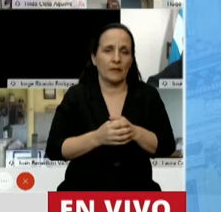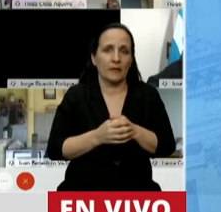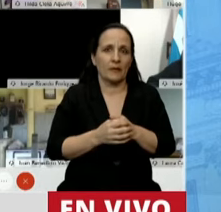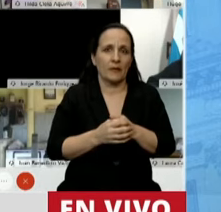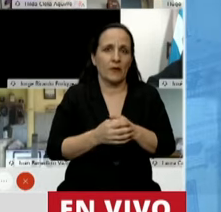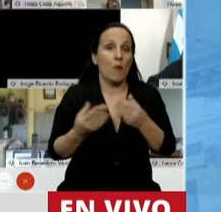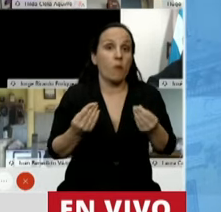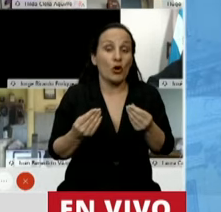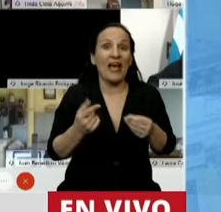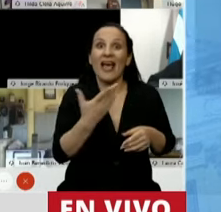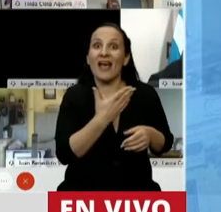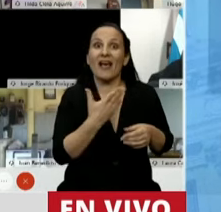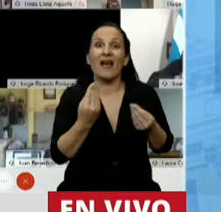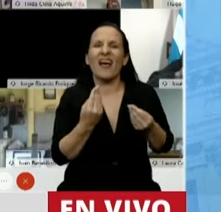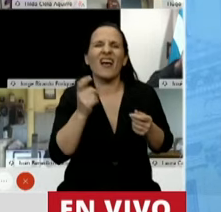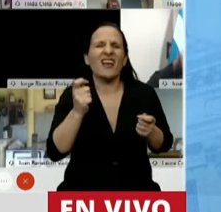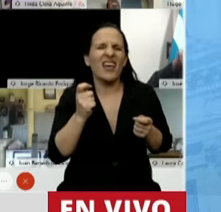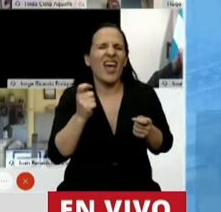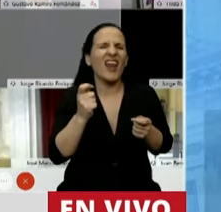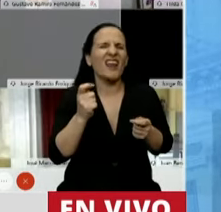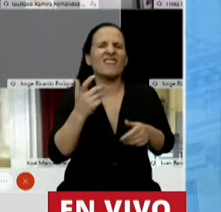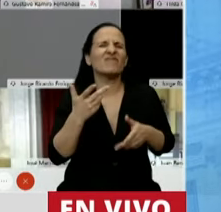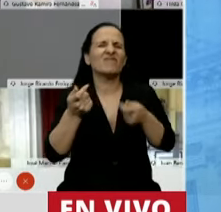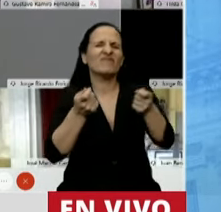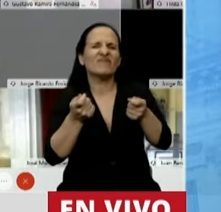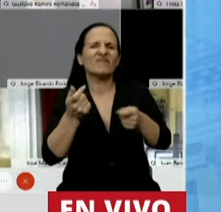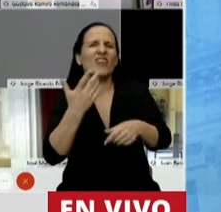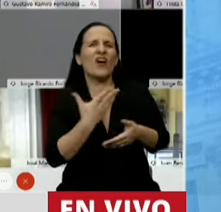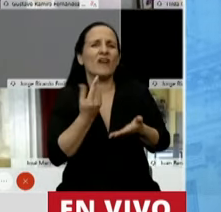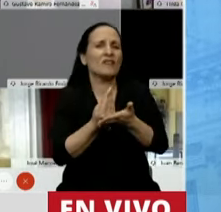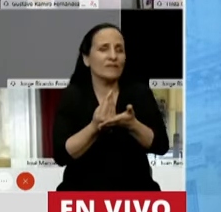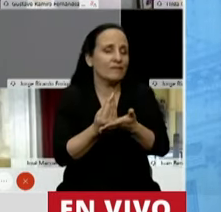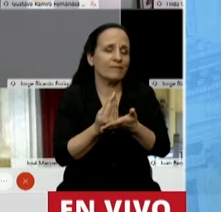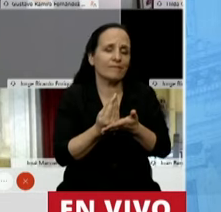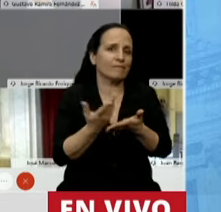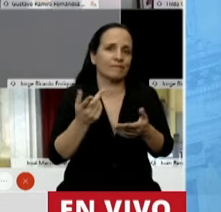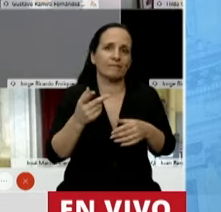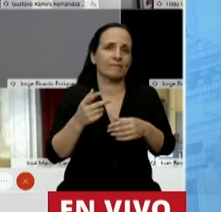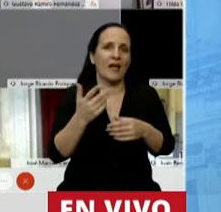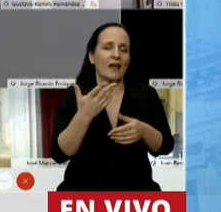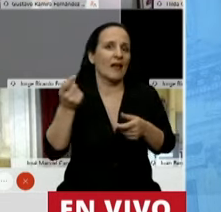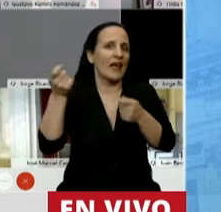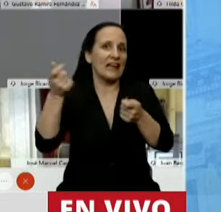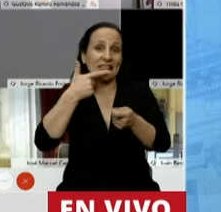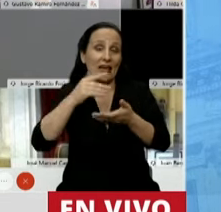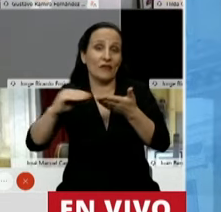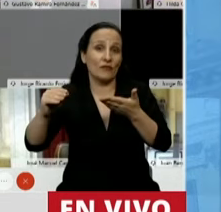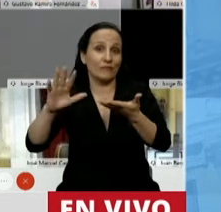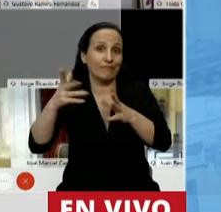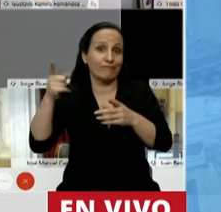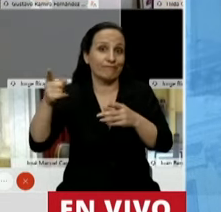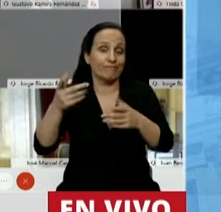en la Casa Rosario. Está concentrado en los vecinos que tenemos con él en el Senado. Esto es producto de un Gobierno de un fronte,